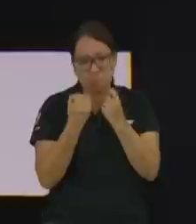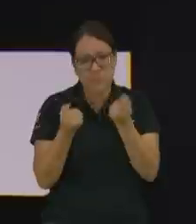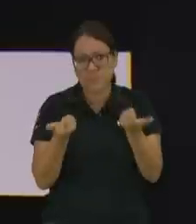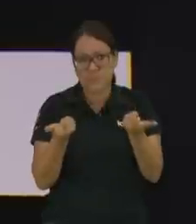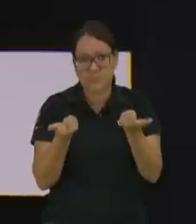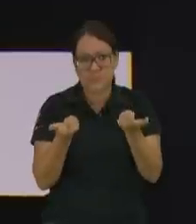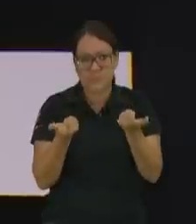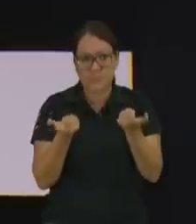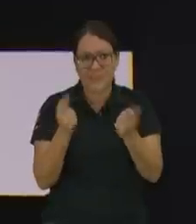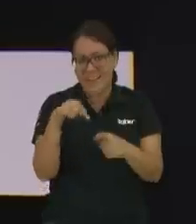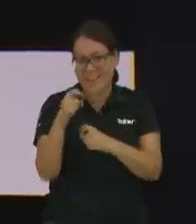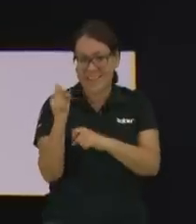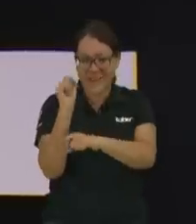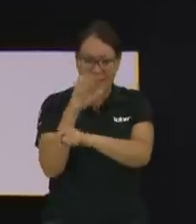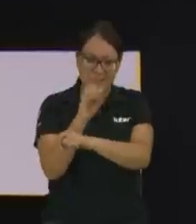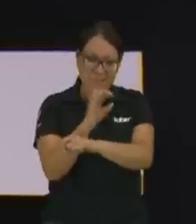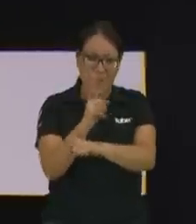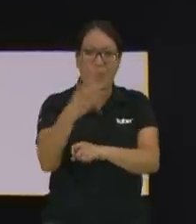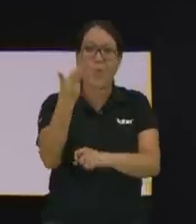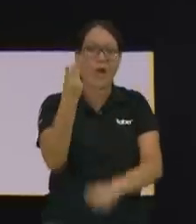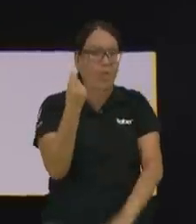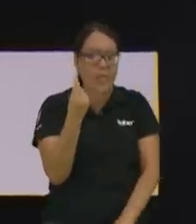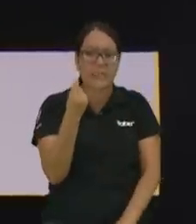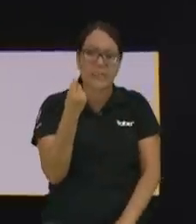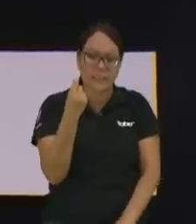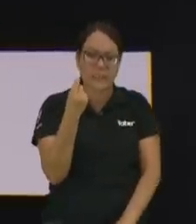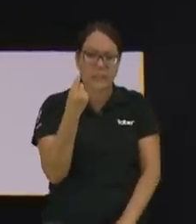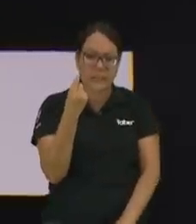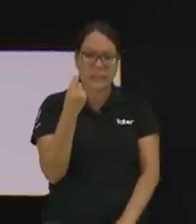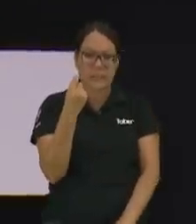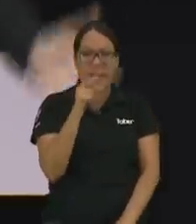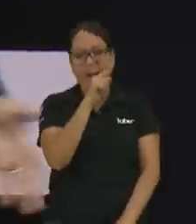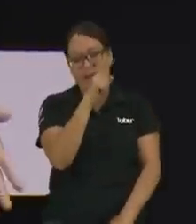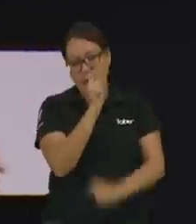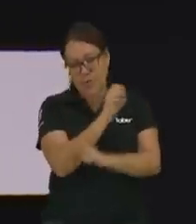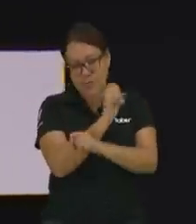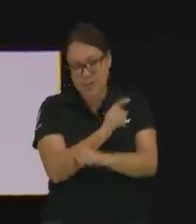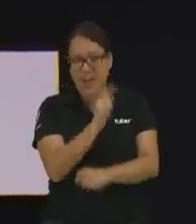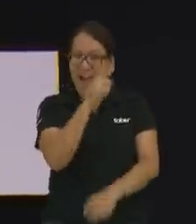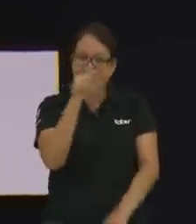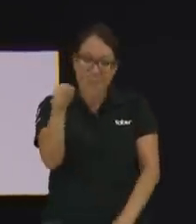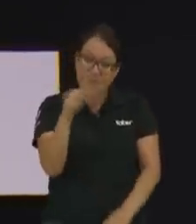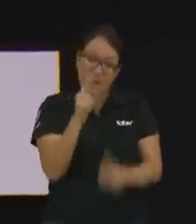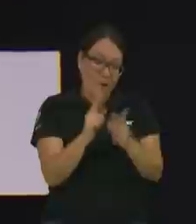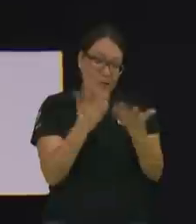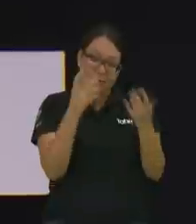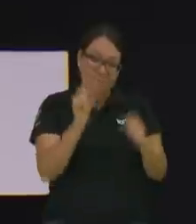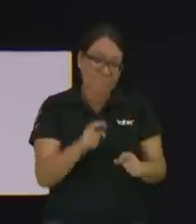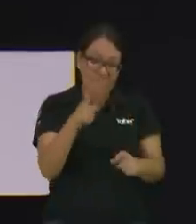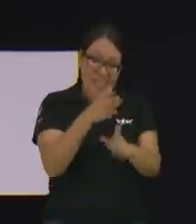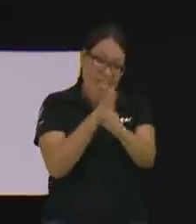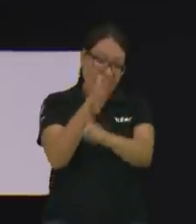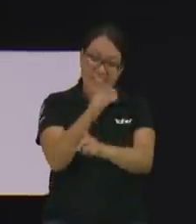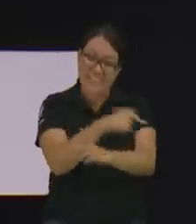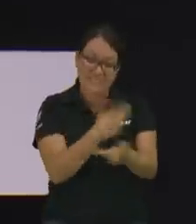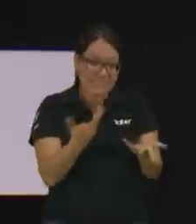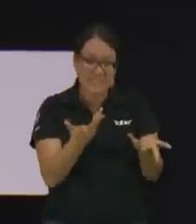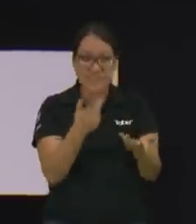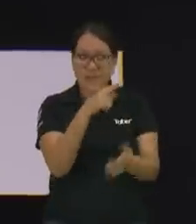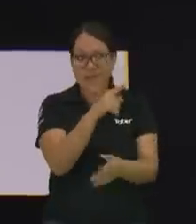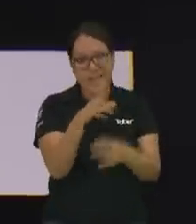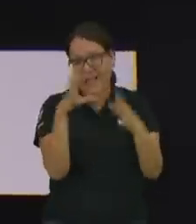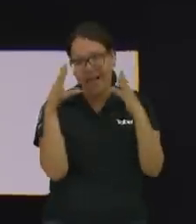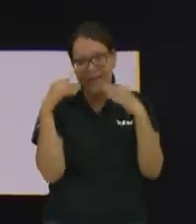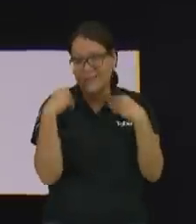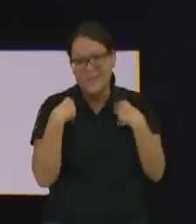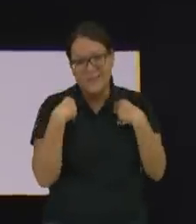cuántas consejerías han atendido aquí en la iglesia entre Jorge y los pastores al fulano al muchacho no te metas ahí hijo renuncia tal cosa no te metas y no quisieron oír